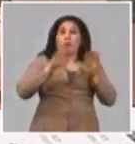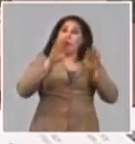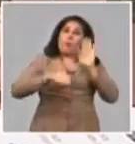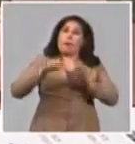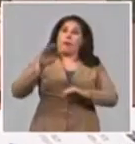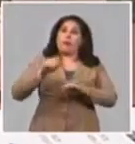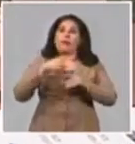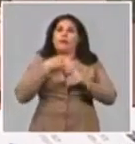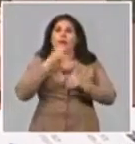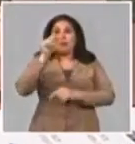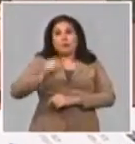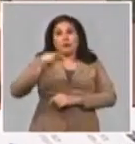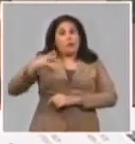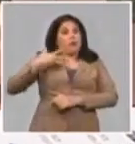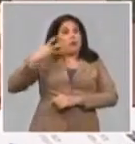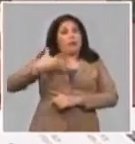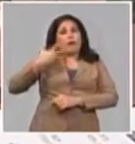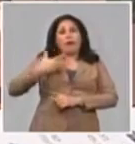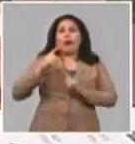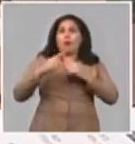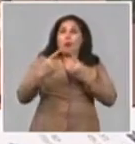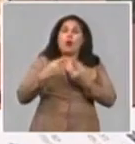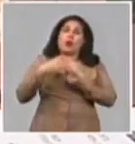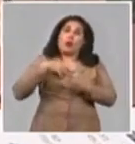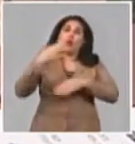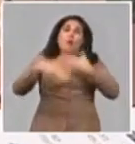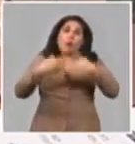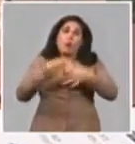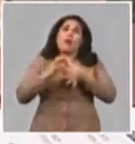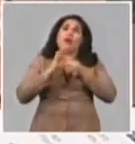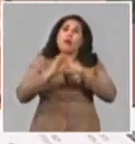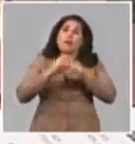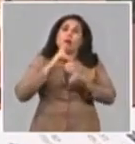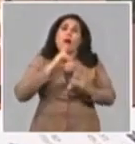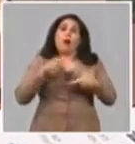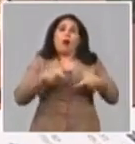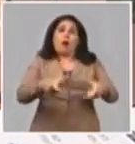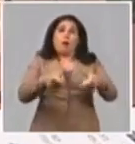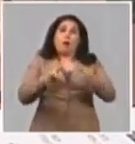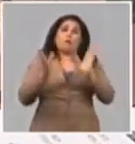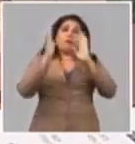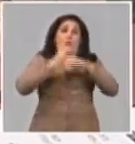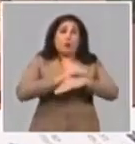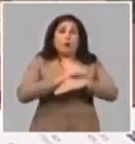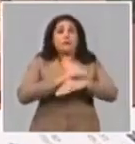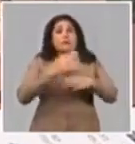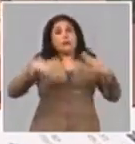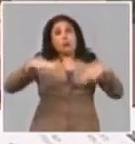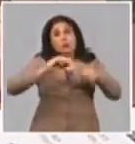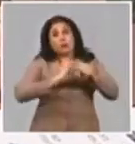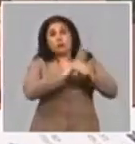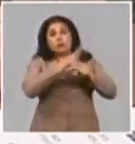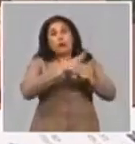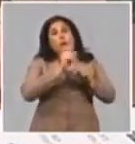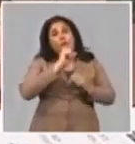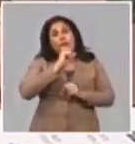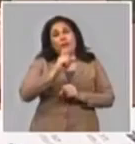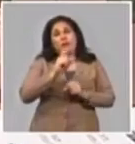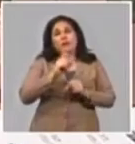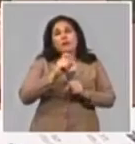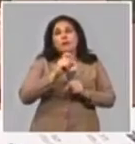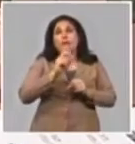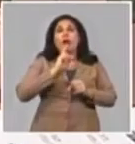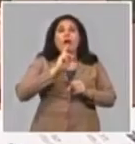realmente las personas cuando se quejan porque tienen situaciones y déficit con el agua y en esta situación como tú decías con la pandemia el agua